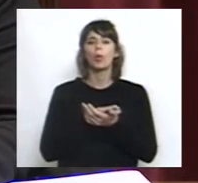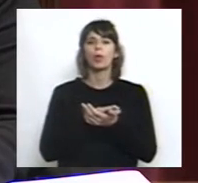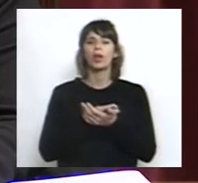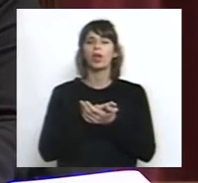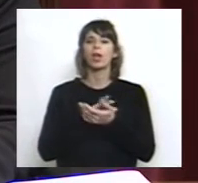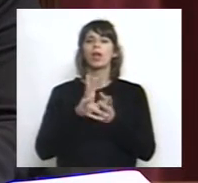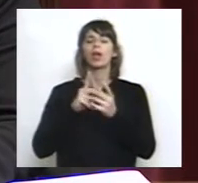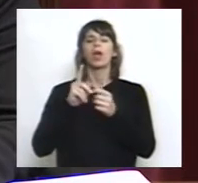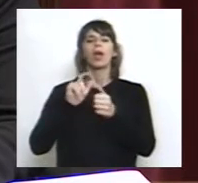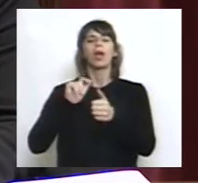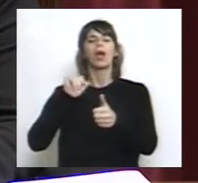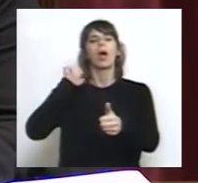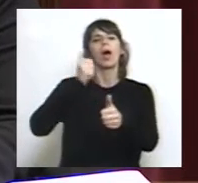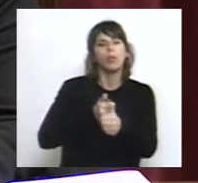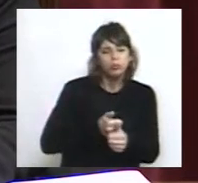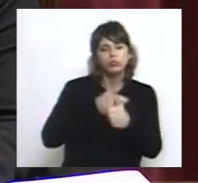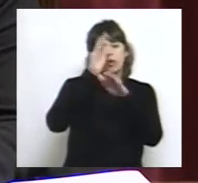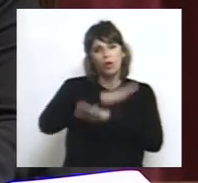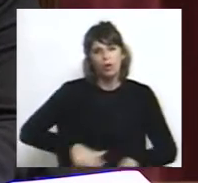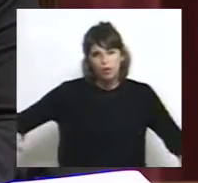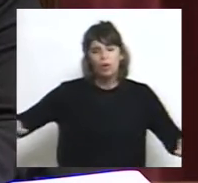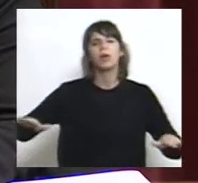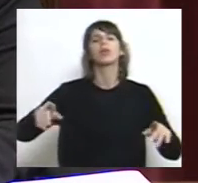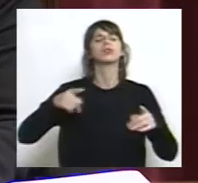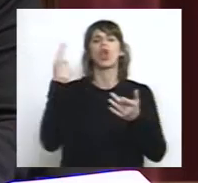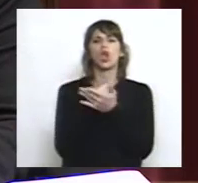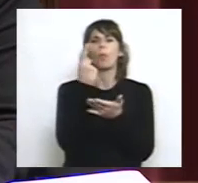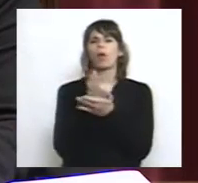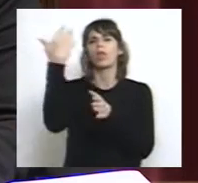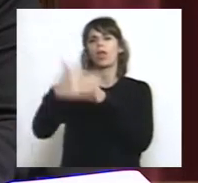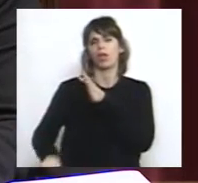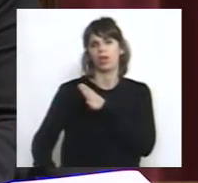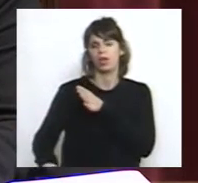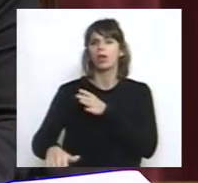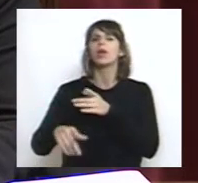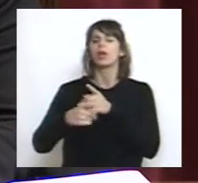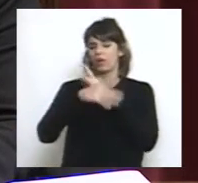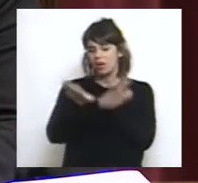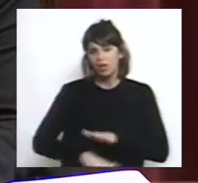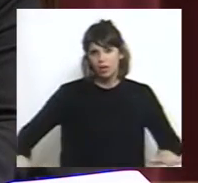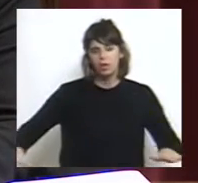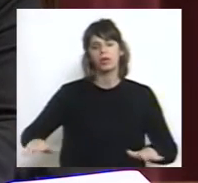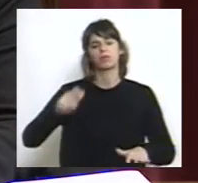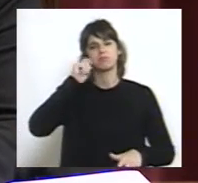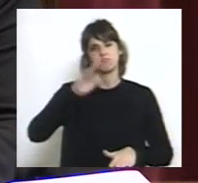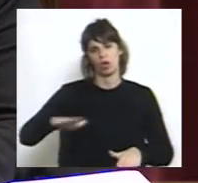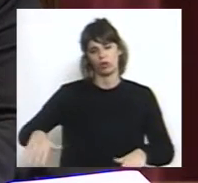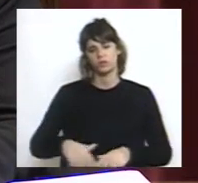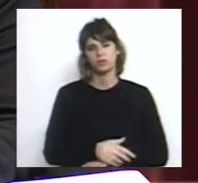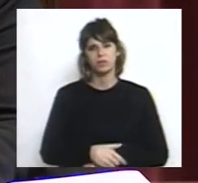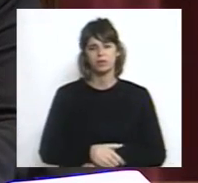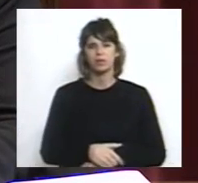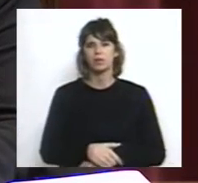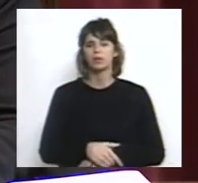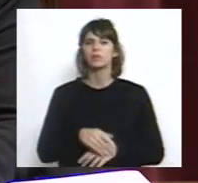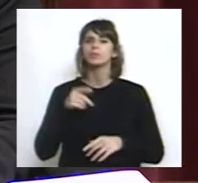de la acción penal en los delitos contra la integridad sexual, cuyas víctimas sean menores de edad. Conforme